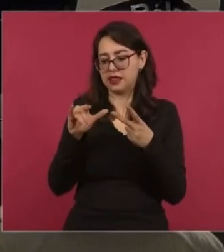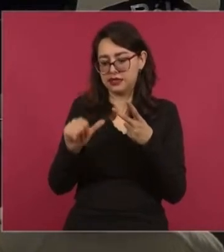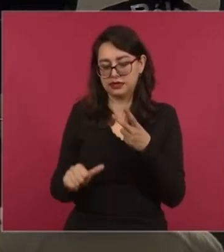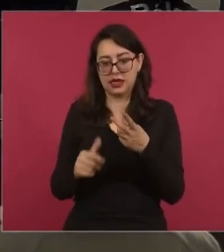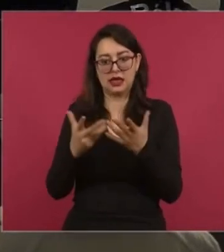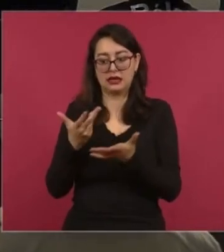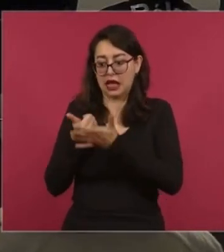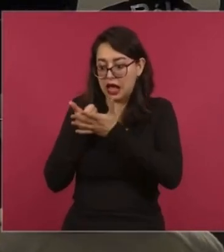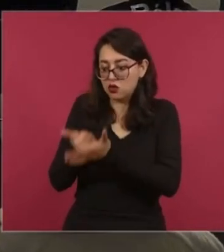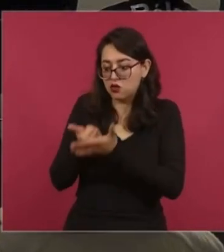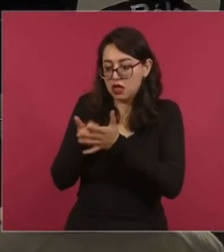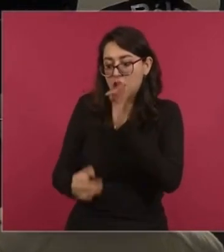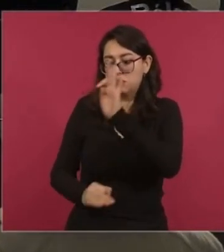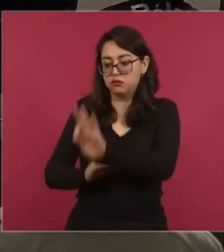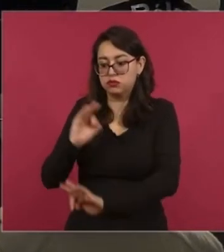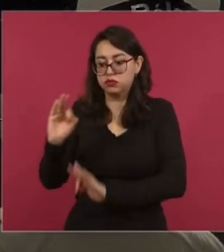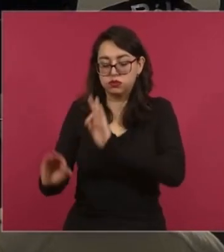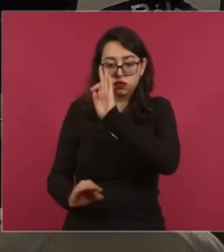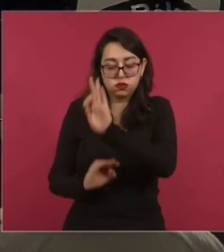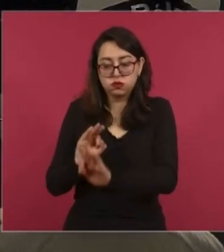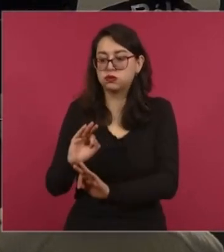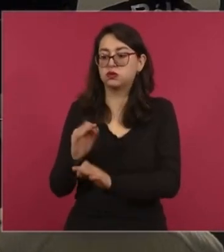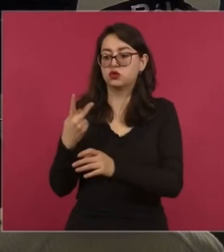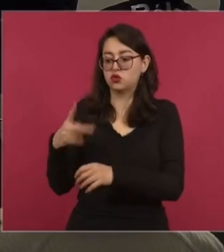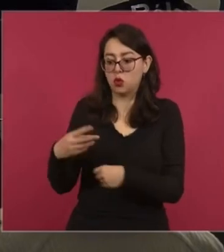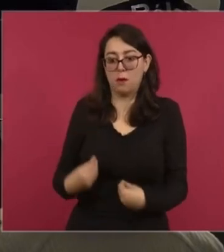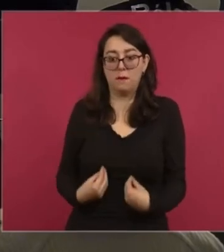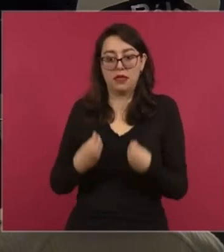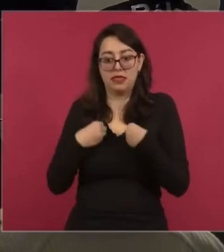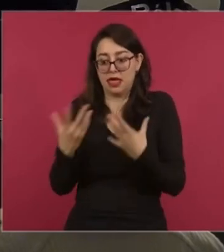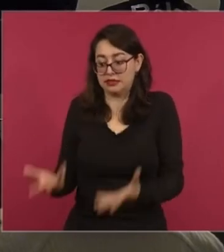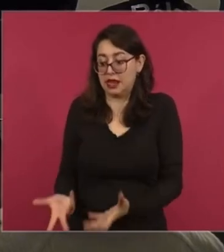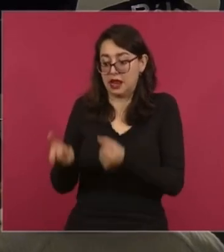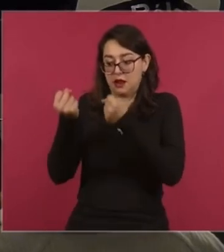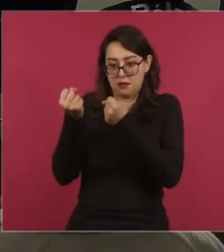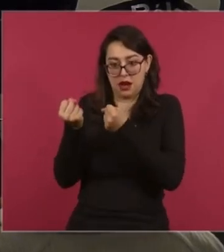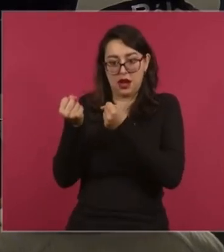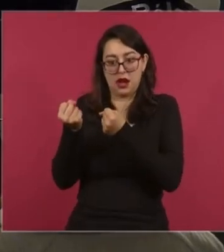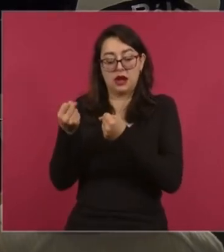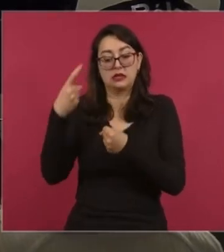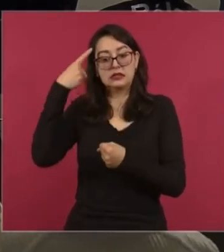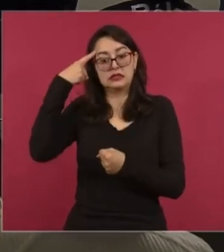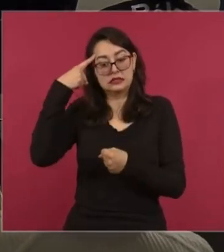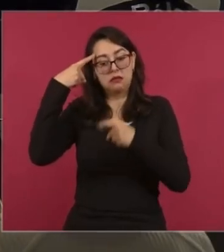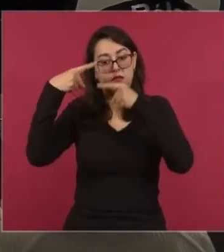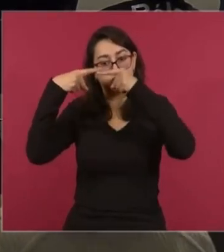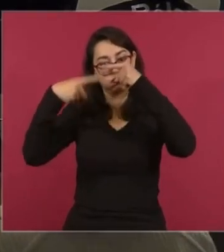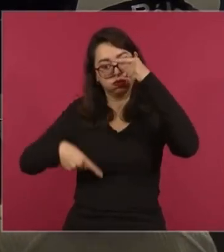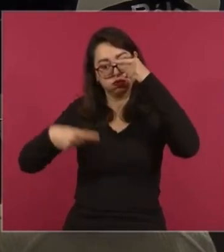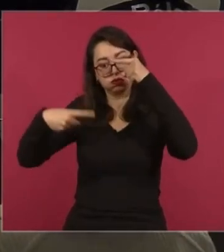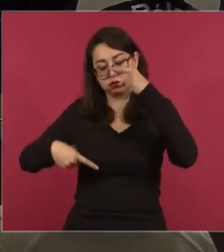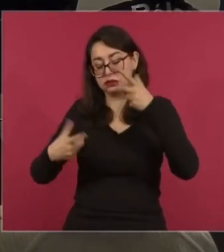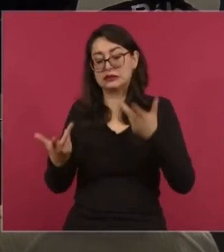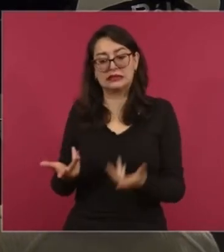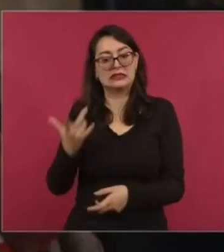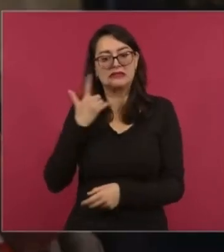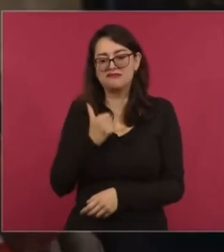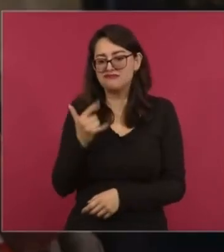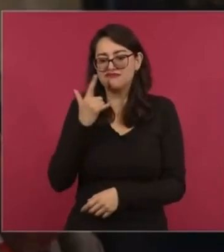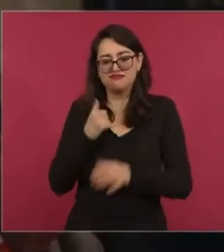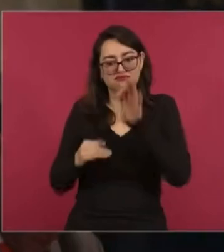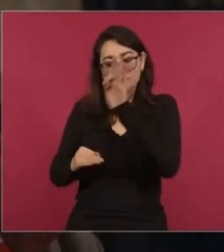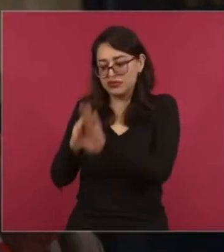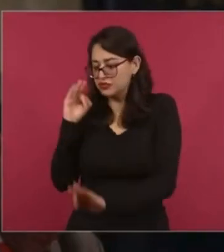querer salvar la vida de ella, ya que ella estuvo muy grave y tuvo muerte cerebral, intentaron salvarlos todos.